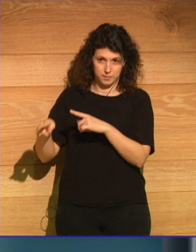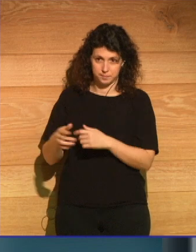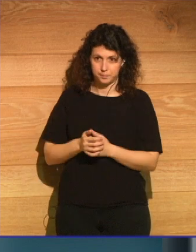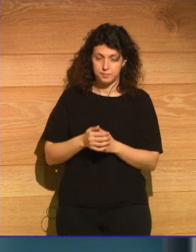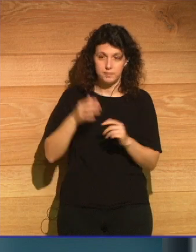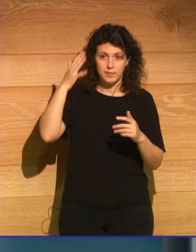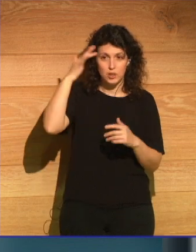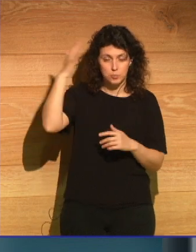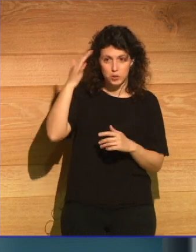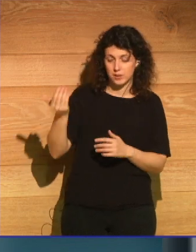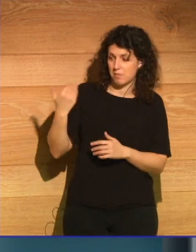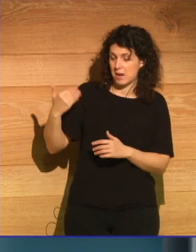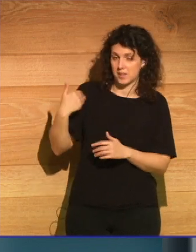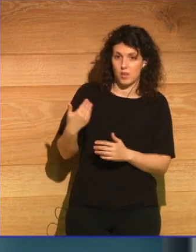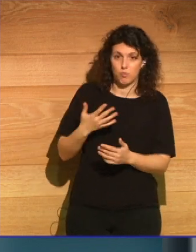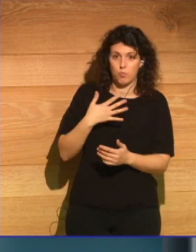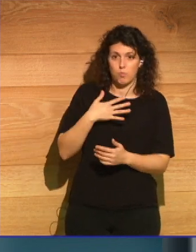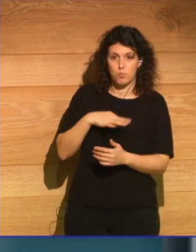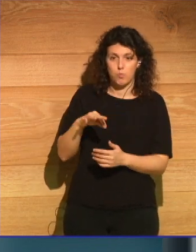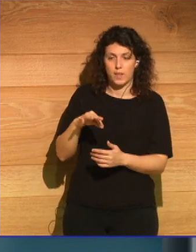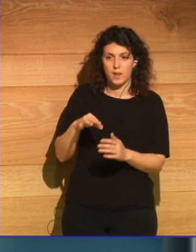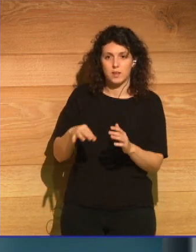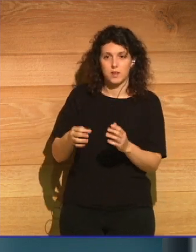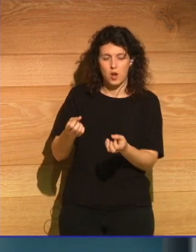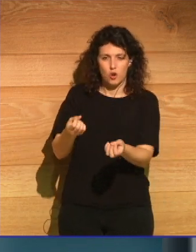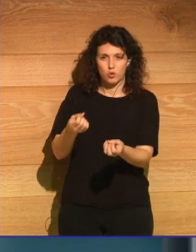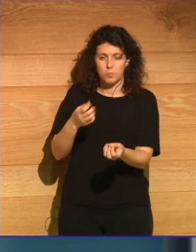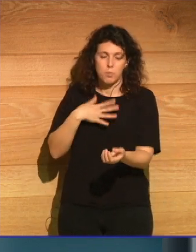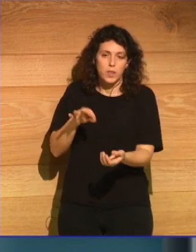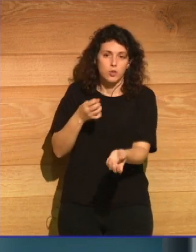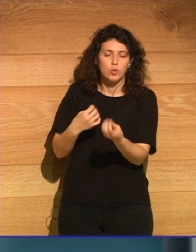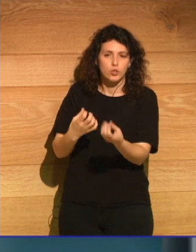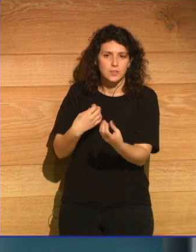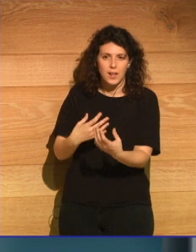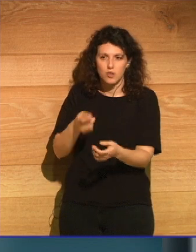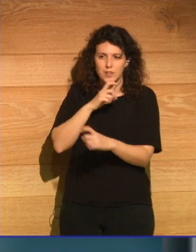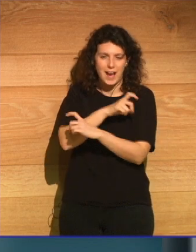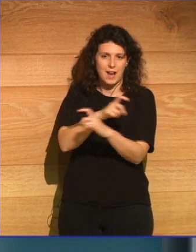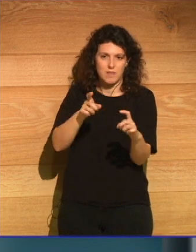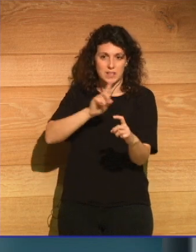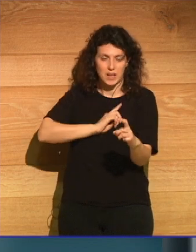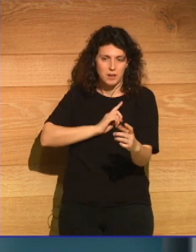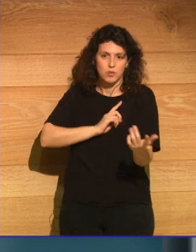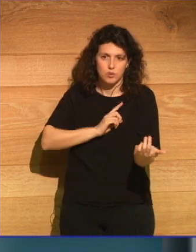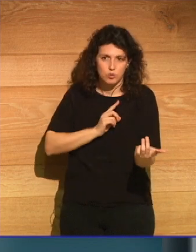los mitos del pasado pueden contarnos, alertarnos sobre